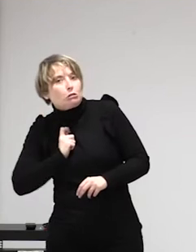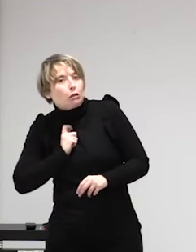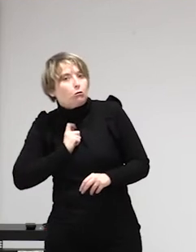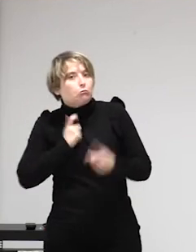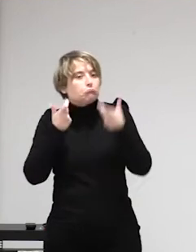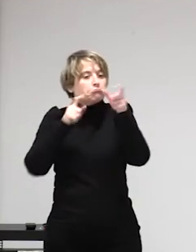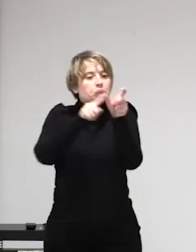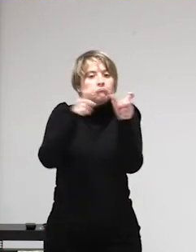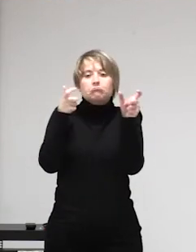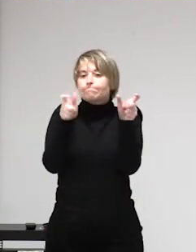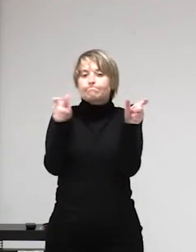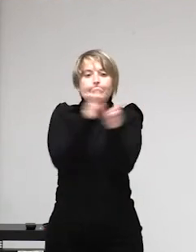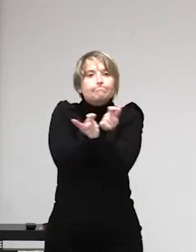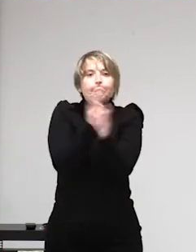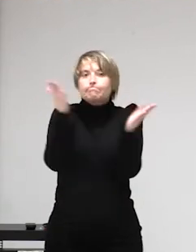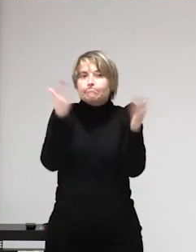vale